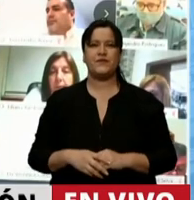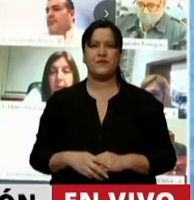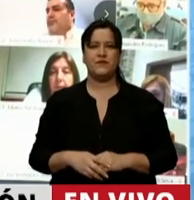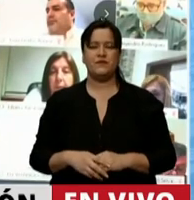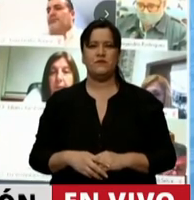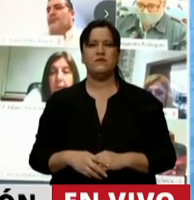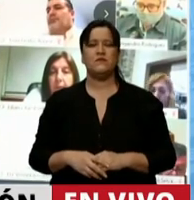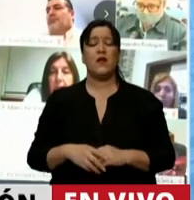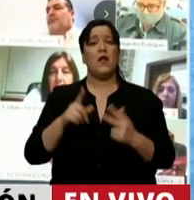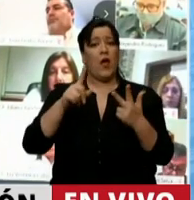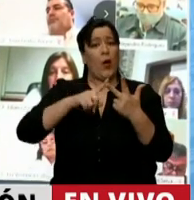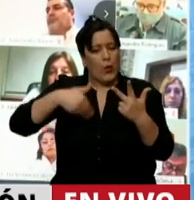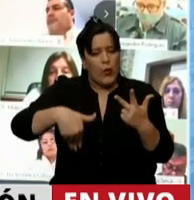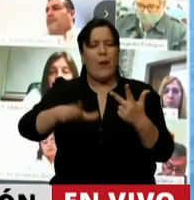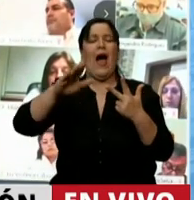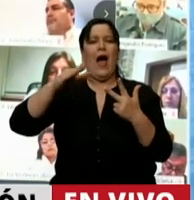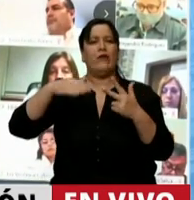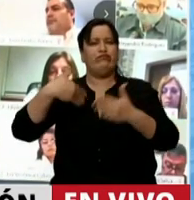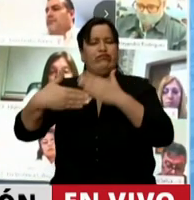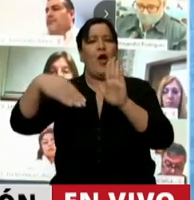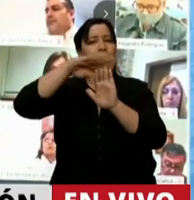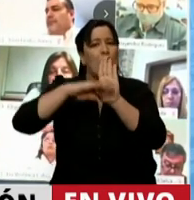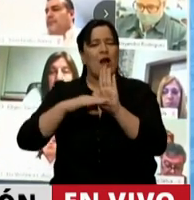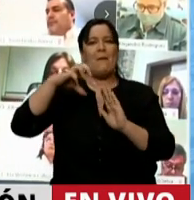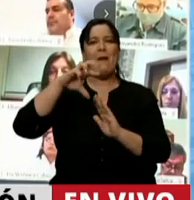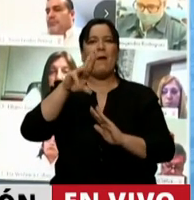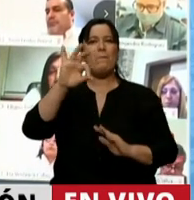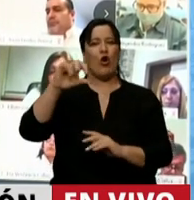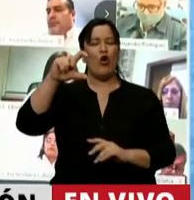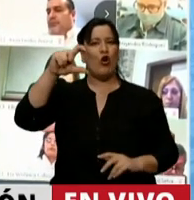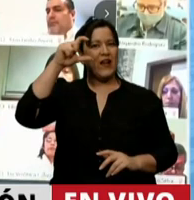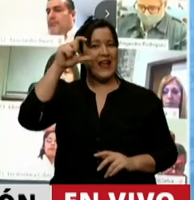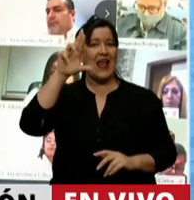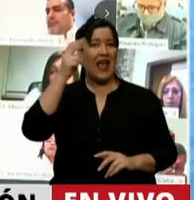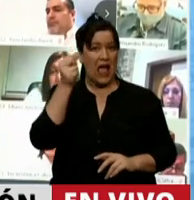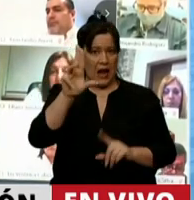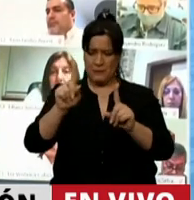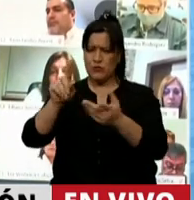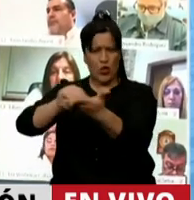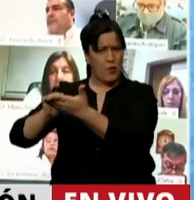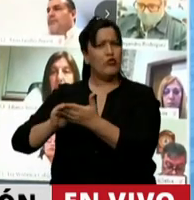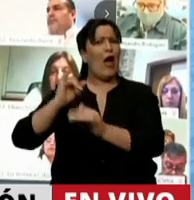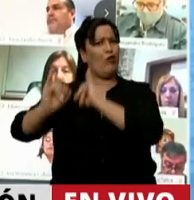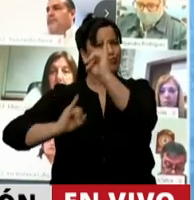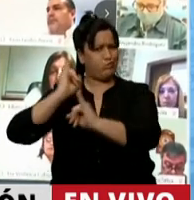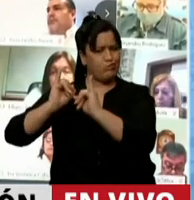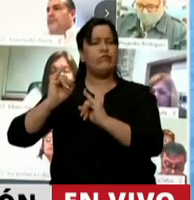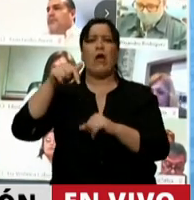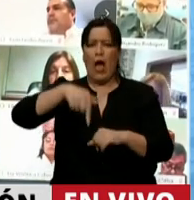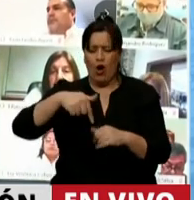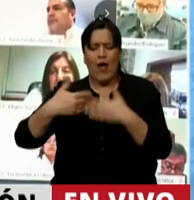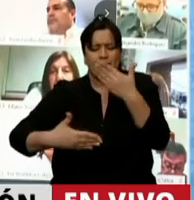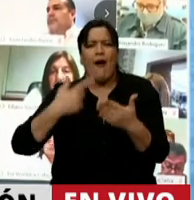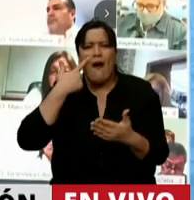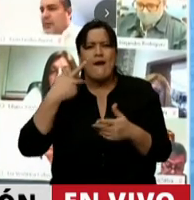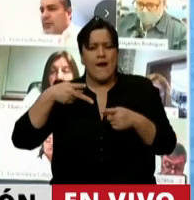También vamos a avanzar en el programa Procrear, que era algo que habían planteado los diputados. Se está avanzando y perfeccionando la